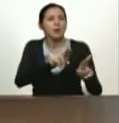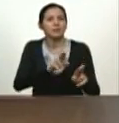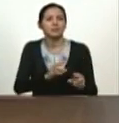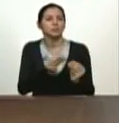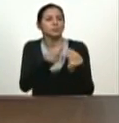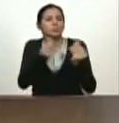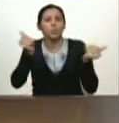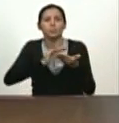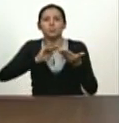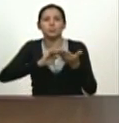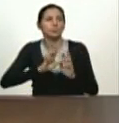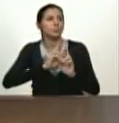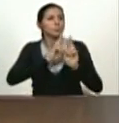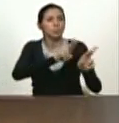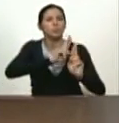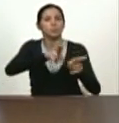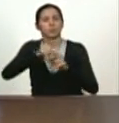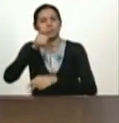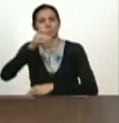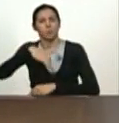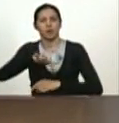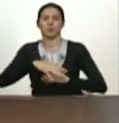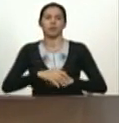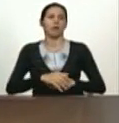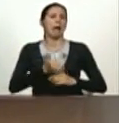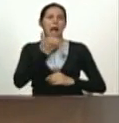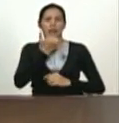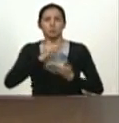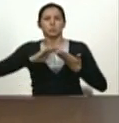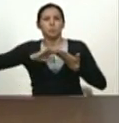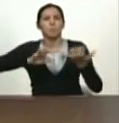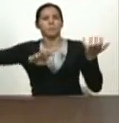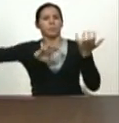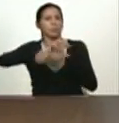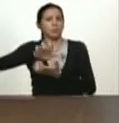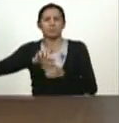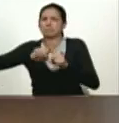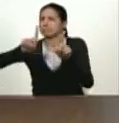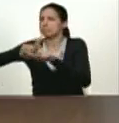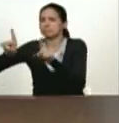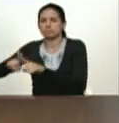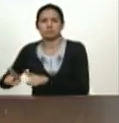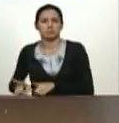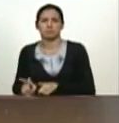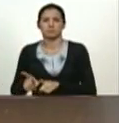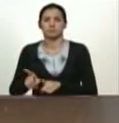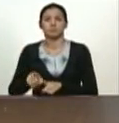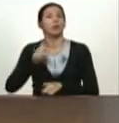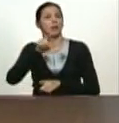soluciones que van surgiendo a problemas de diversos signos. Eso es una línea central.